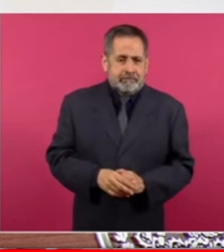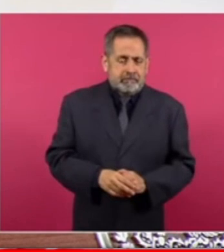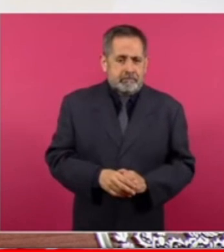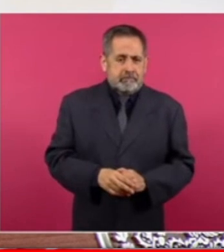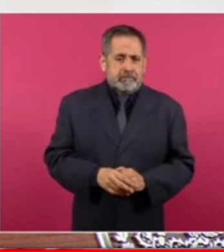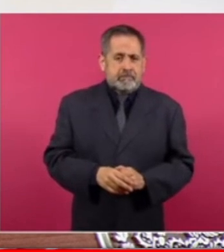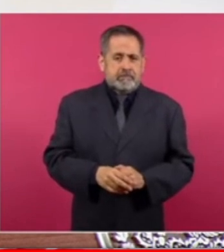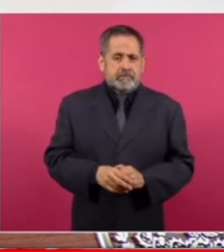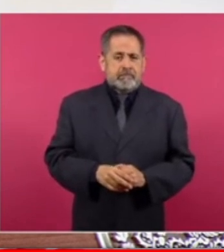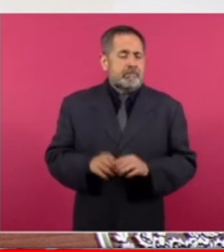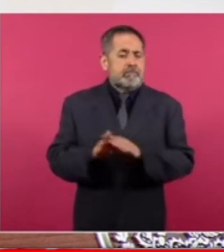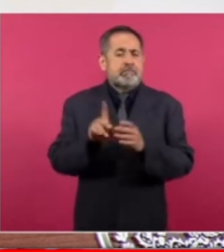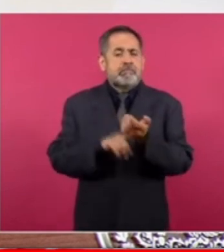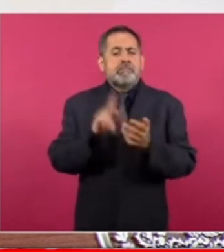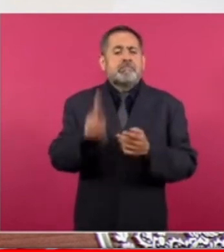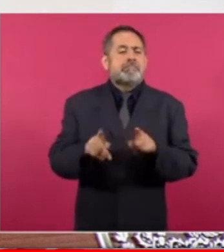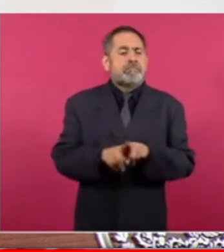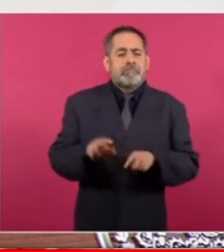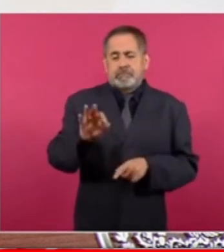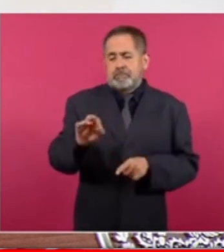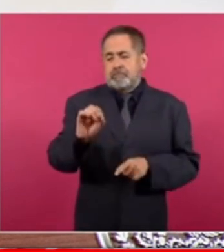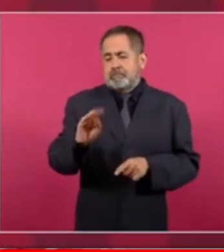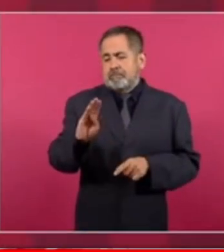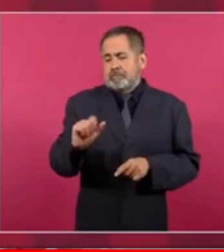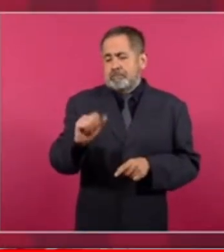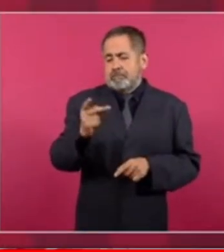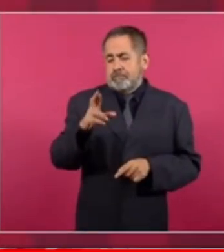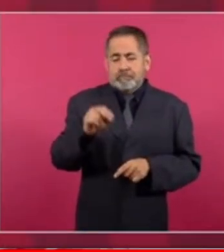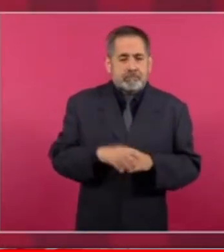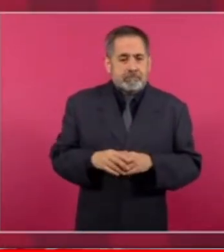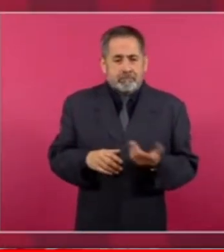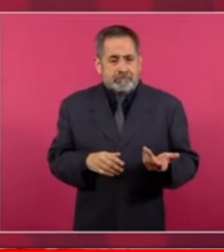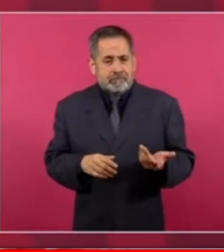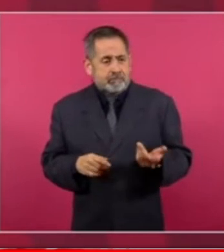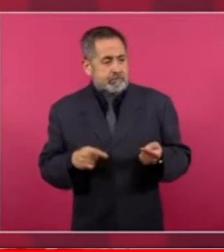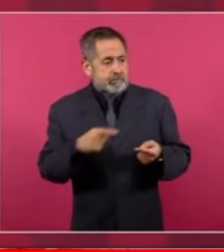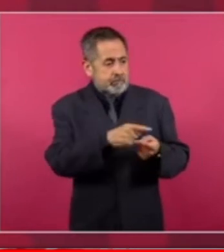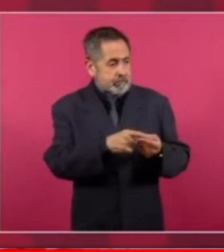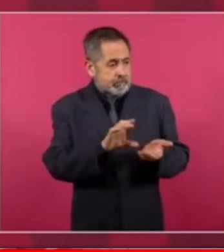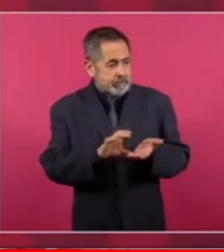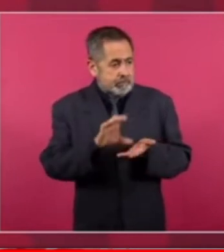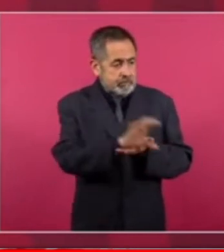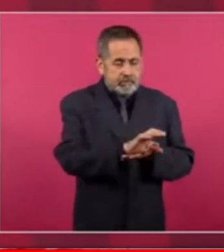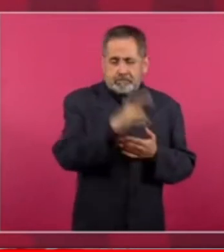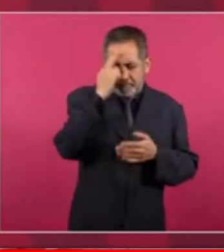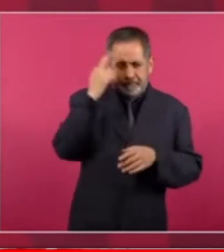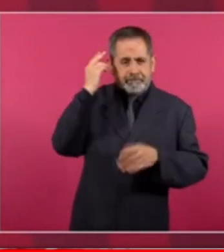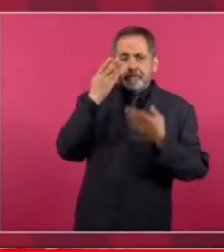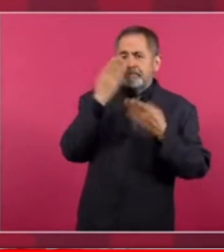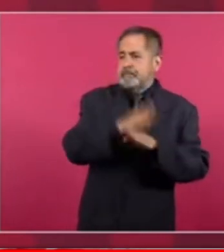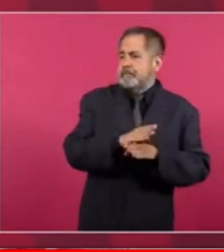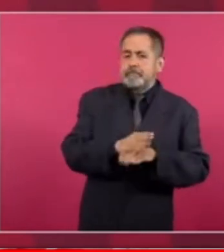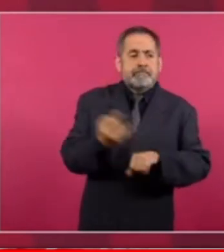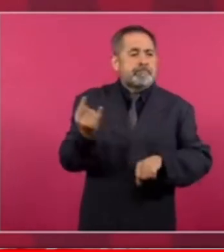es como lo que fue el FOAPROA que primero era una cantidad defraudada por los bancos